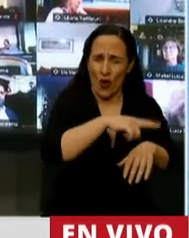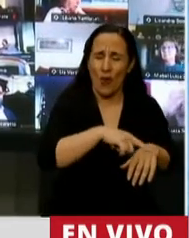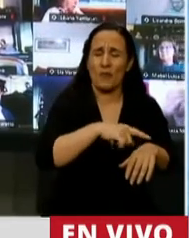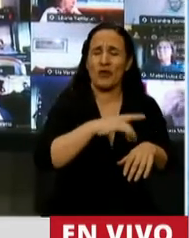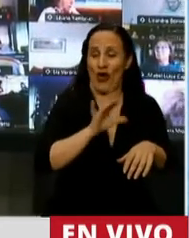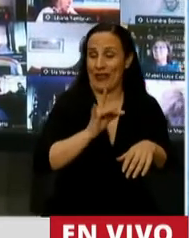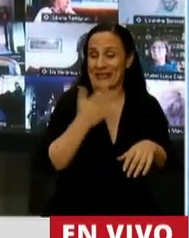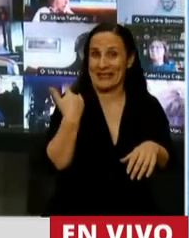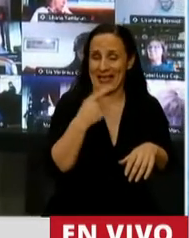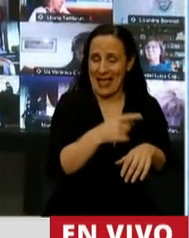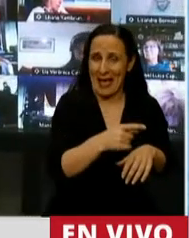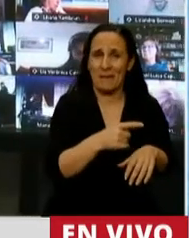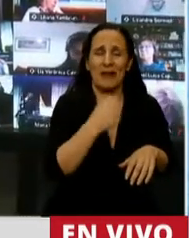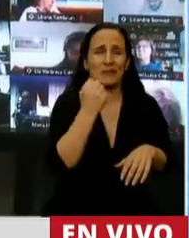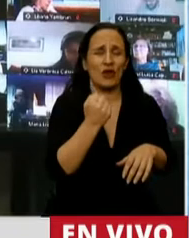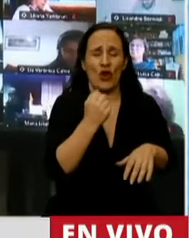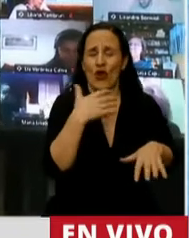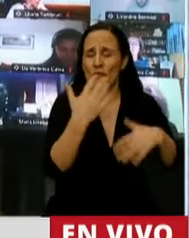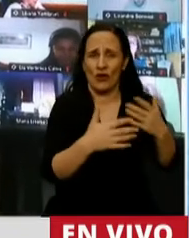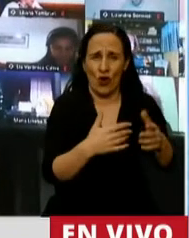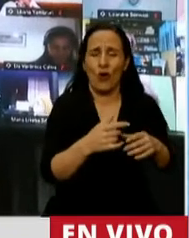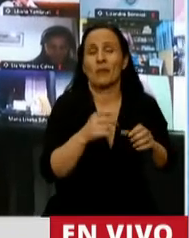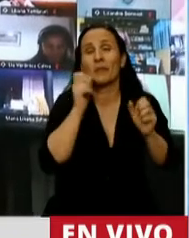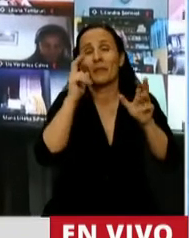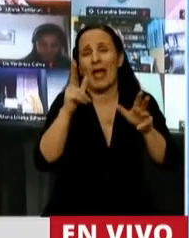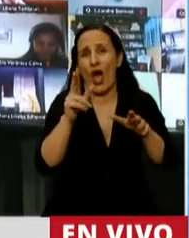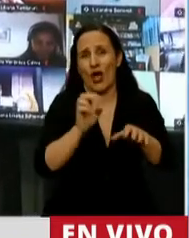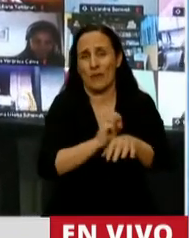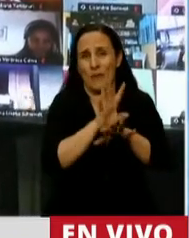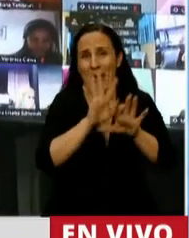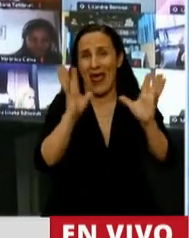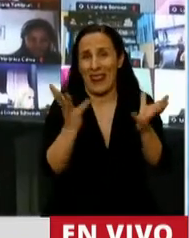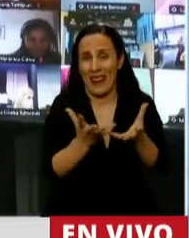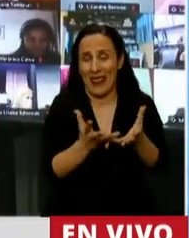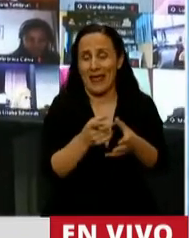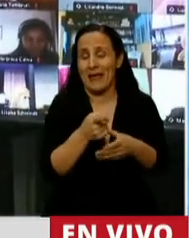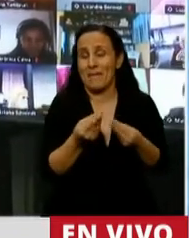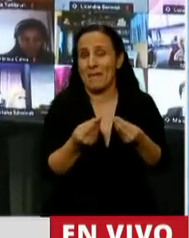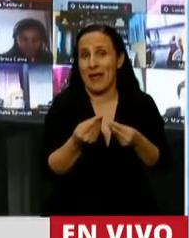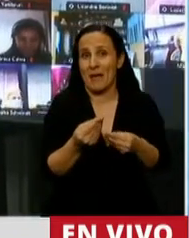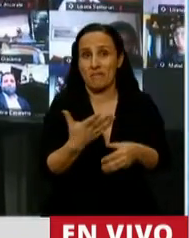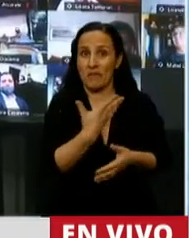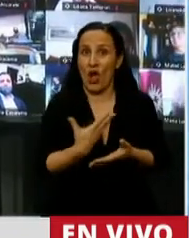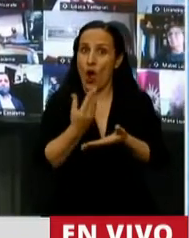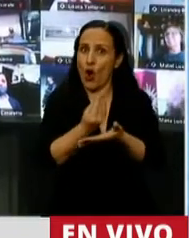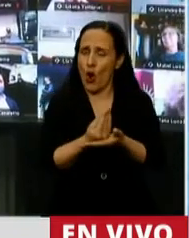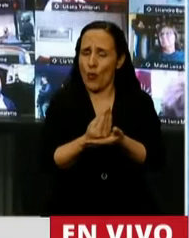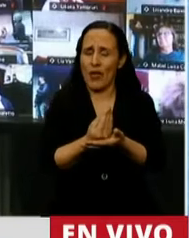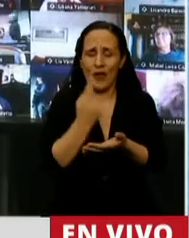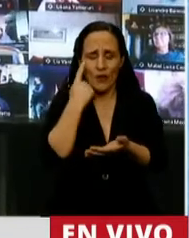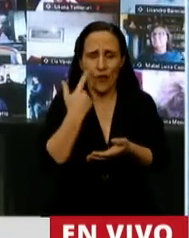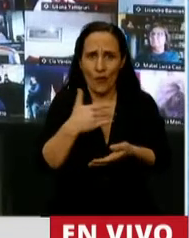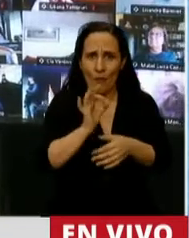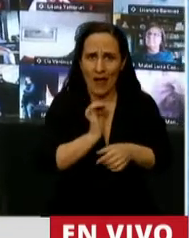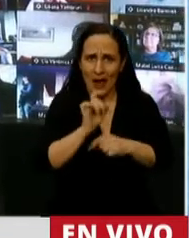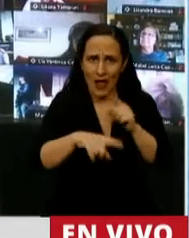diciembre pasado, a lo que se sumó, claro, la pandemia mundial, nuestro gobierno proyecta para el próximo